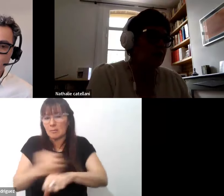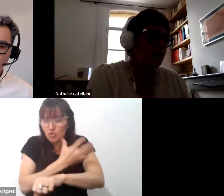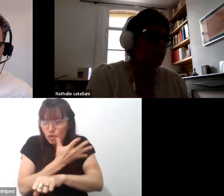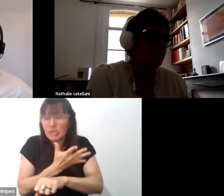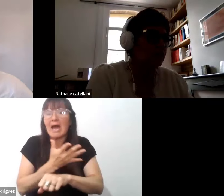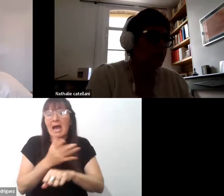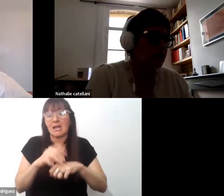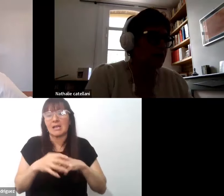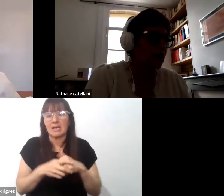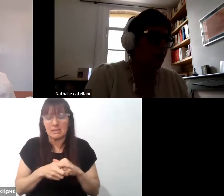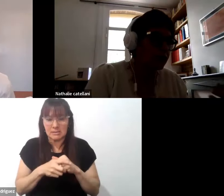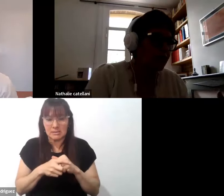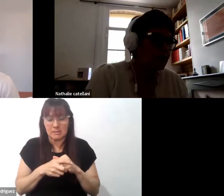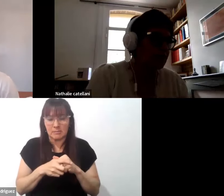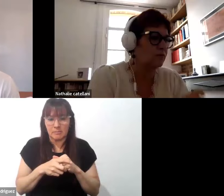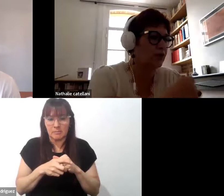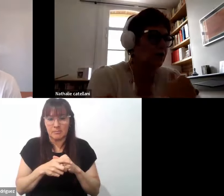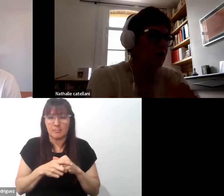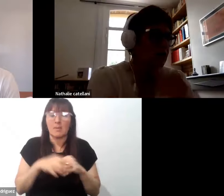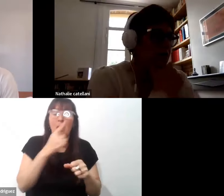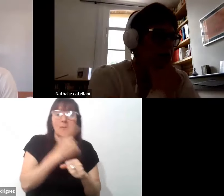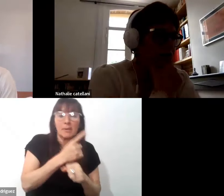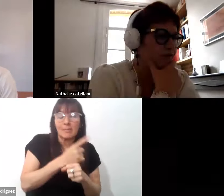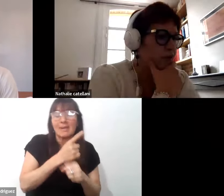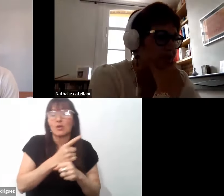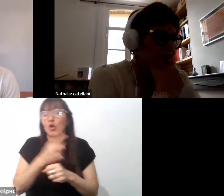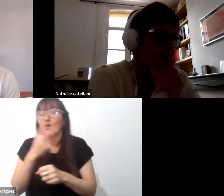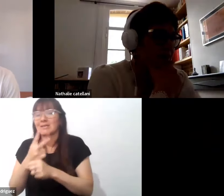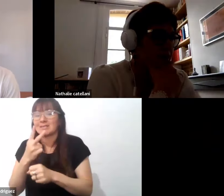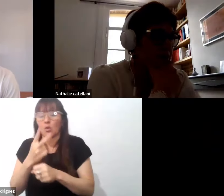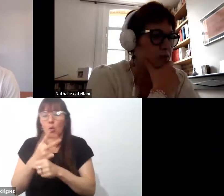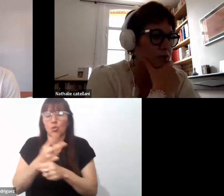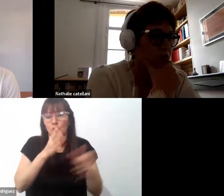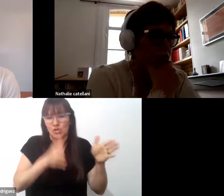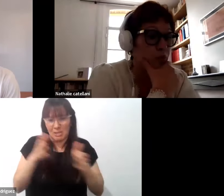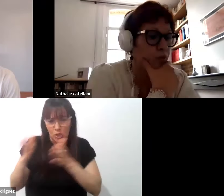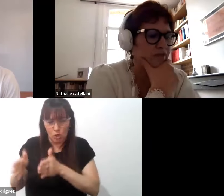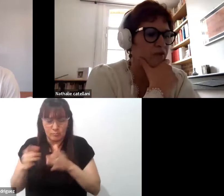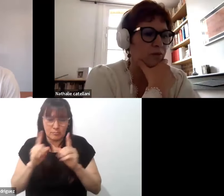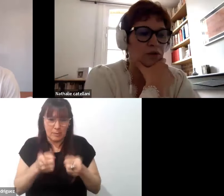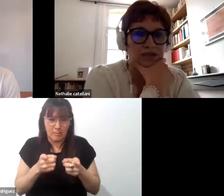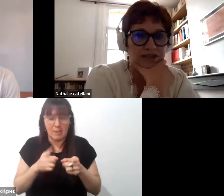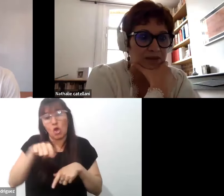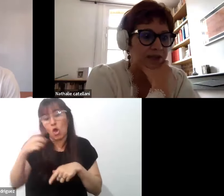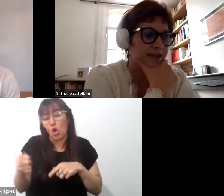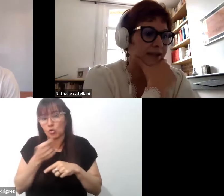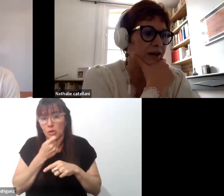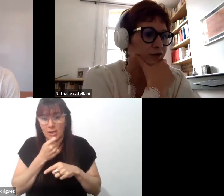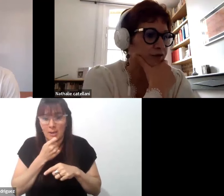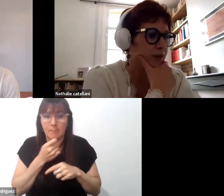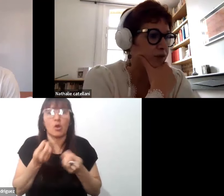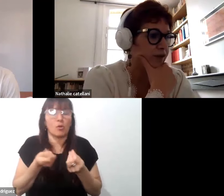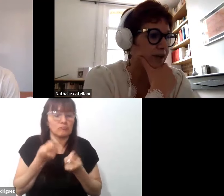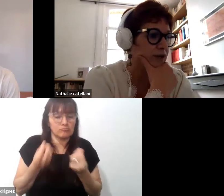tanto en el primer como en el segundo ciclo. Otro ejemplo, favorecer un buen